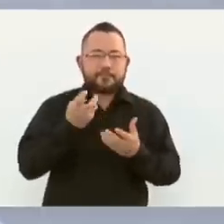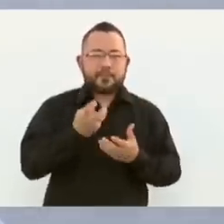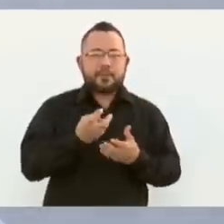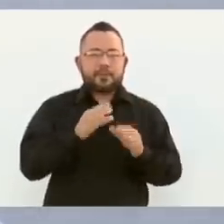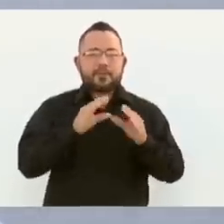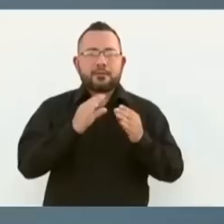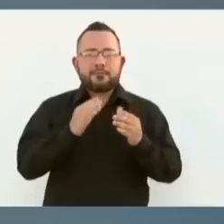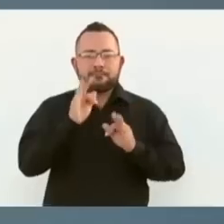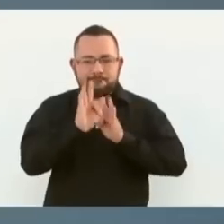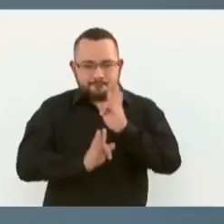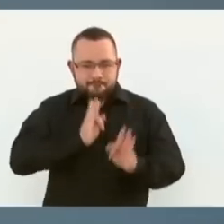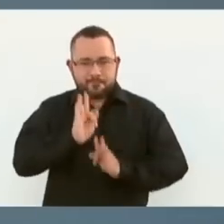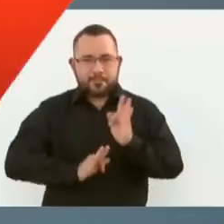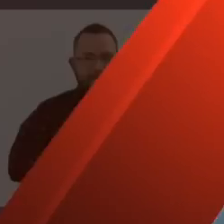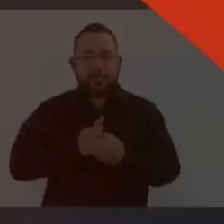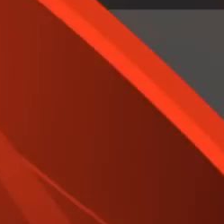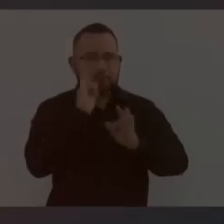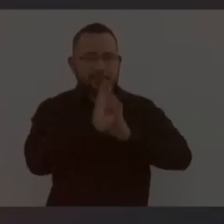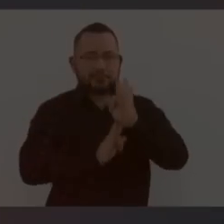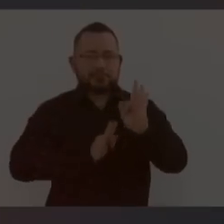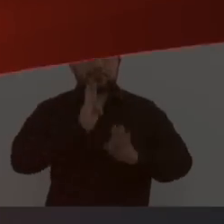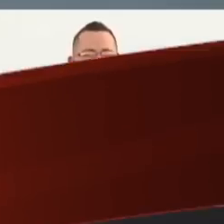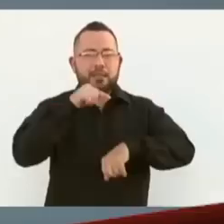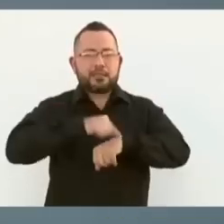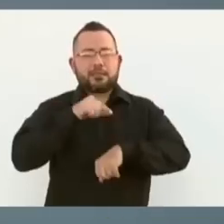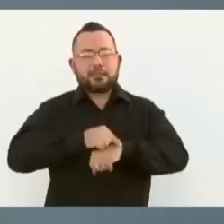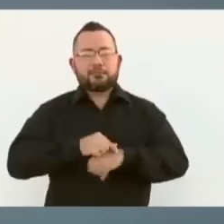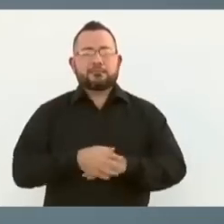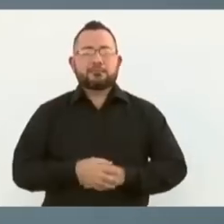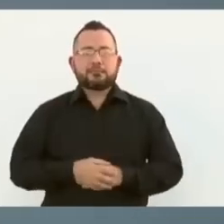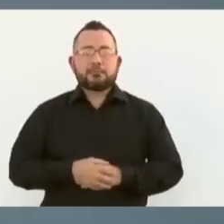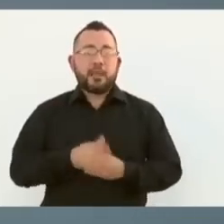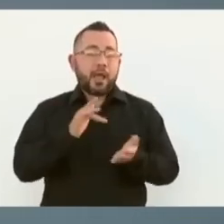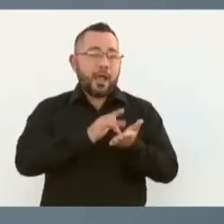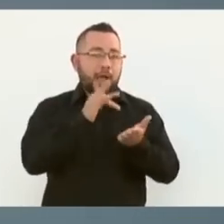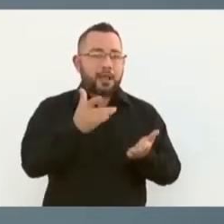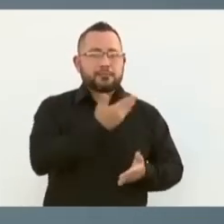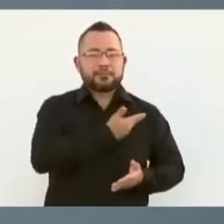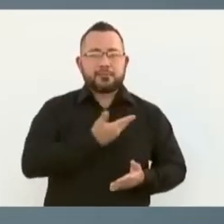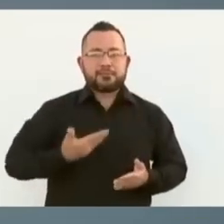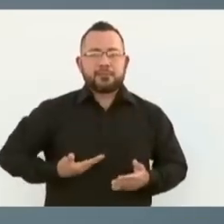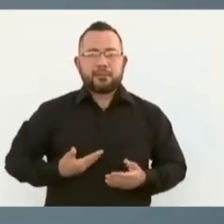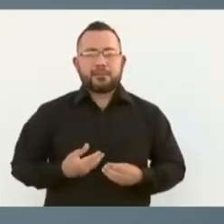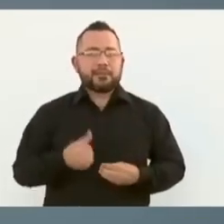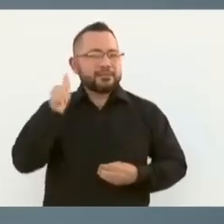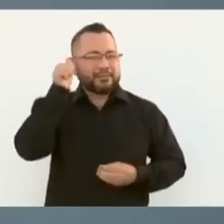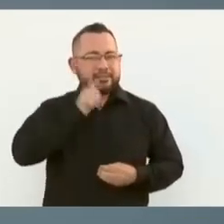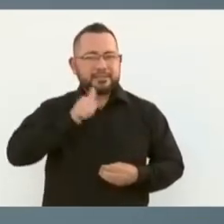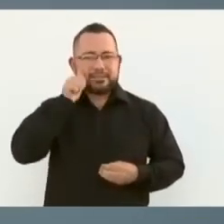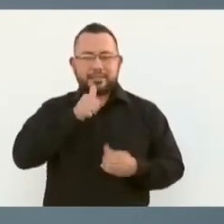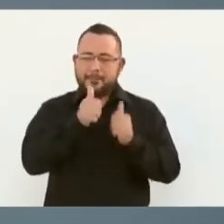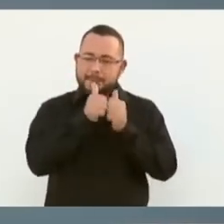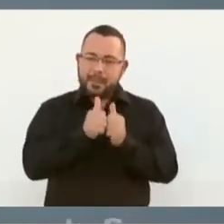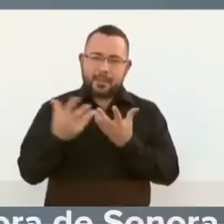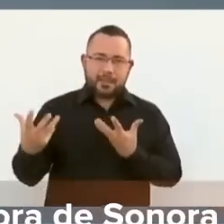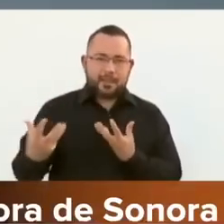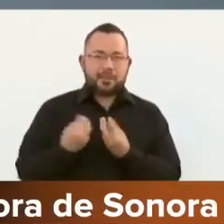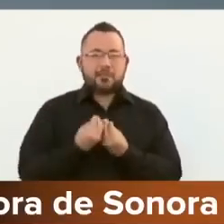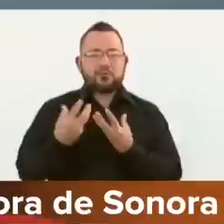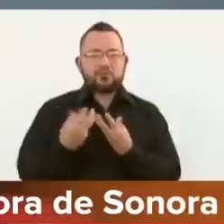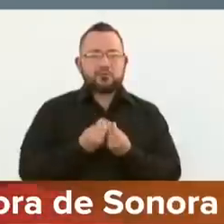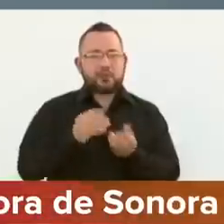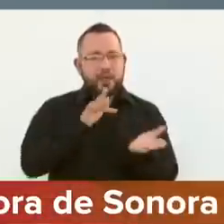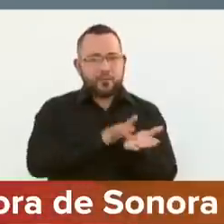de aquellos niños que necesitan ser atendidos. Gracias, presidente, por siempre estar aquí, por siempre